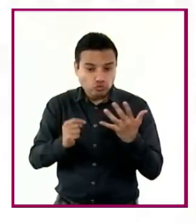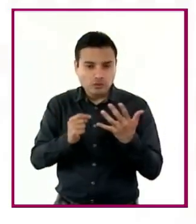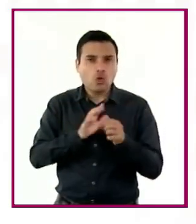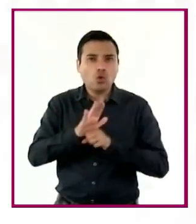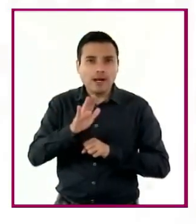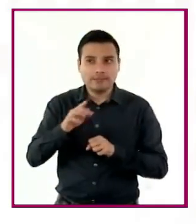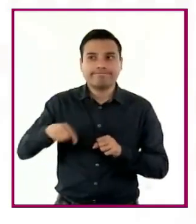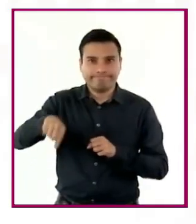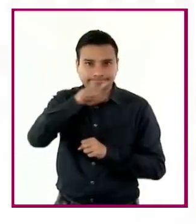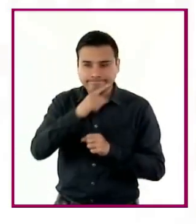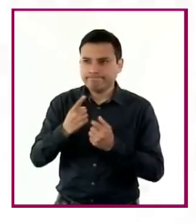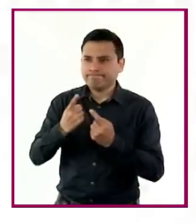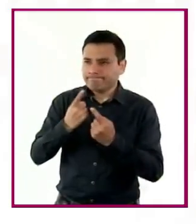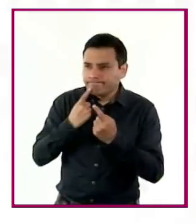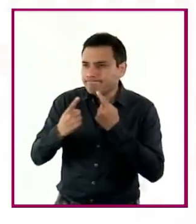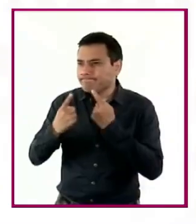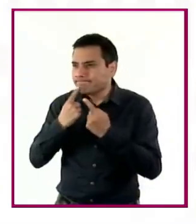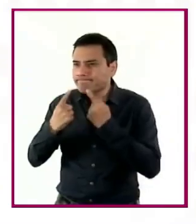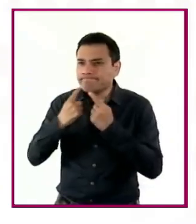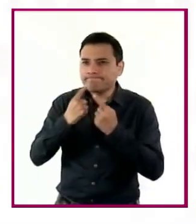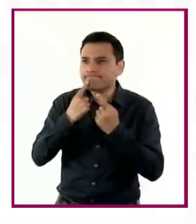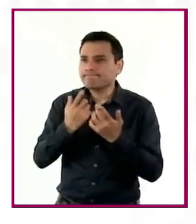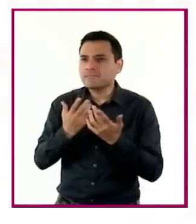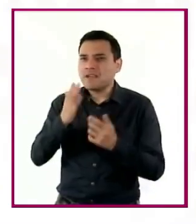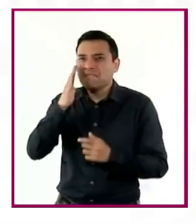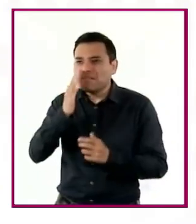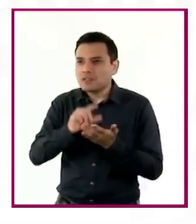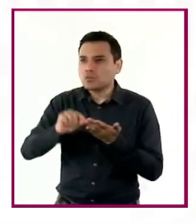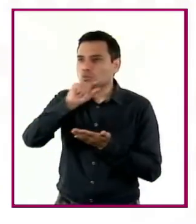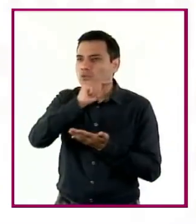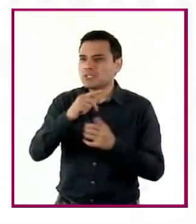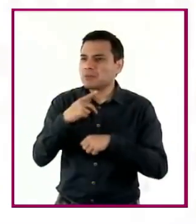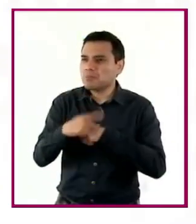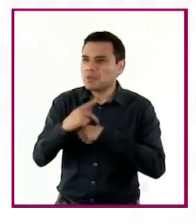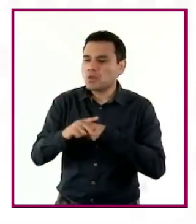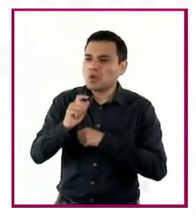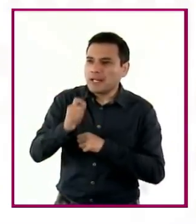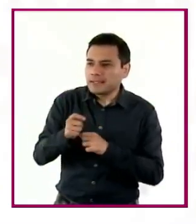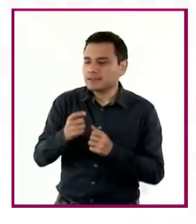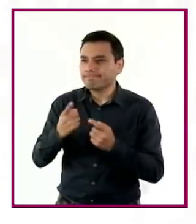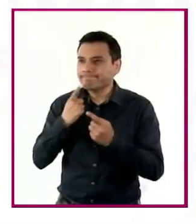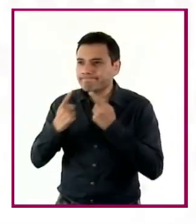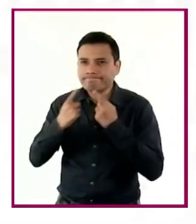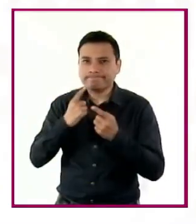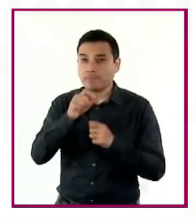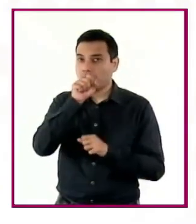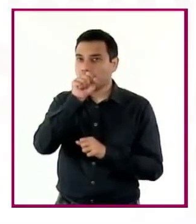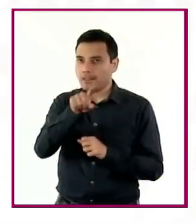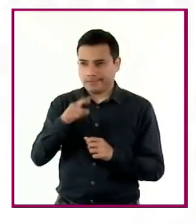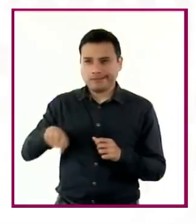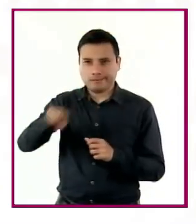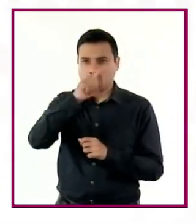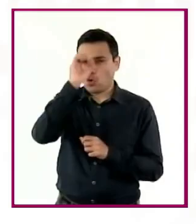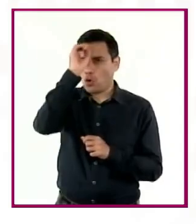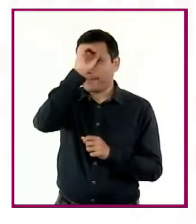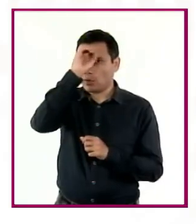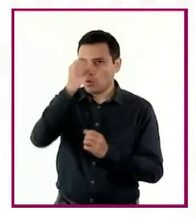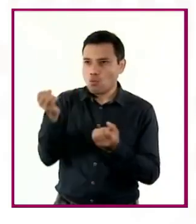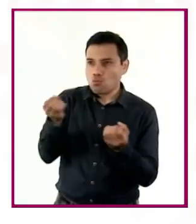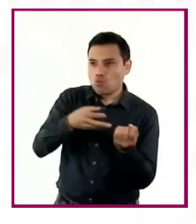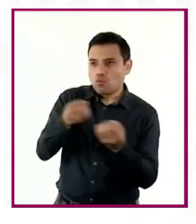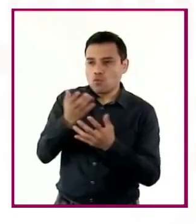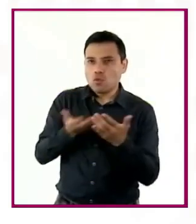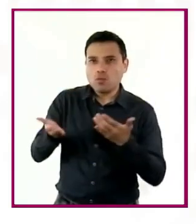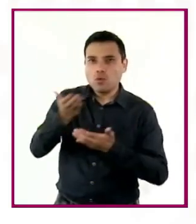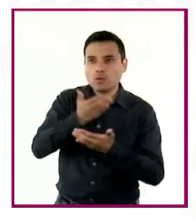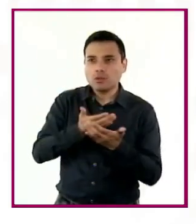reflexión acerca de lo que se comparte en estos espacios, así como propiciar el intercambio de puntos de vista, argumentos